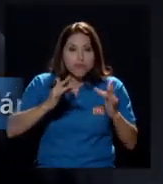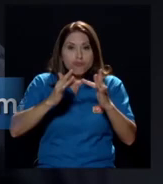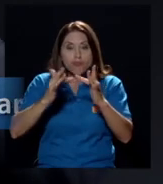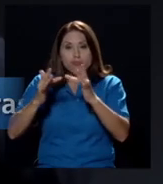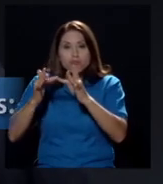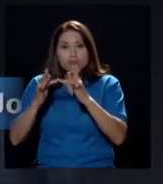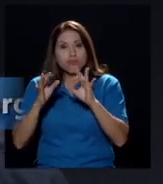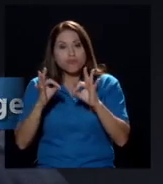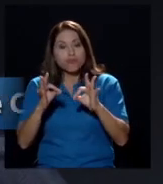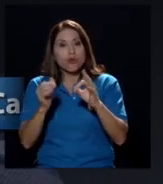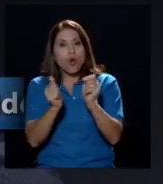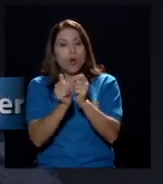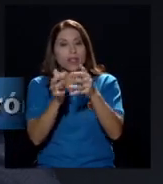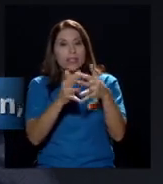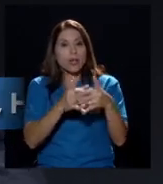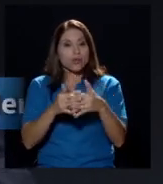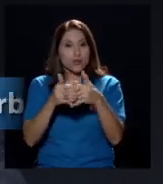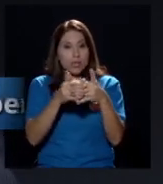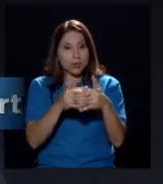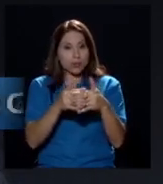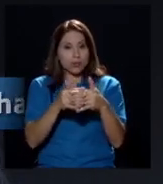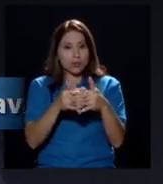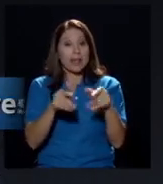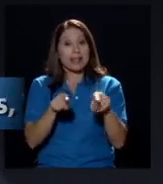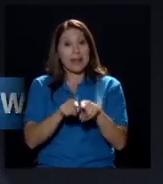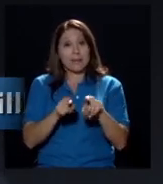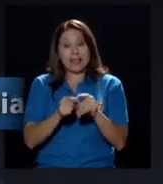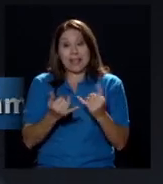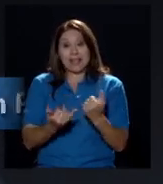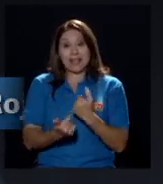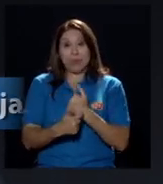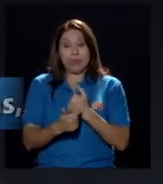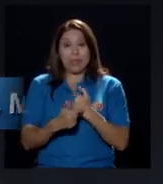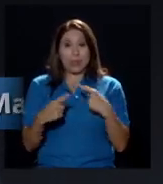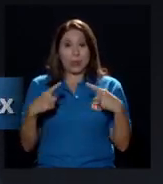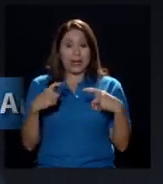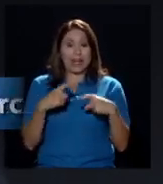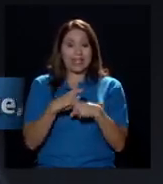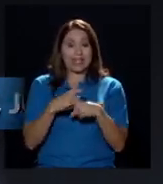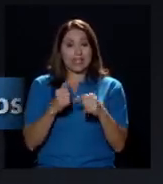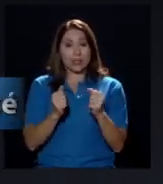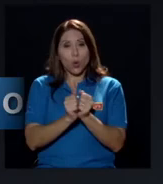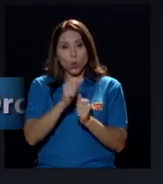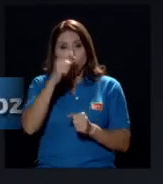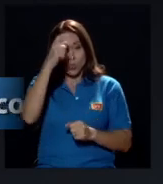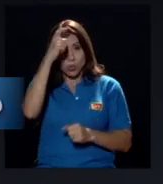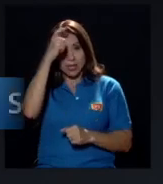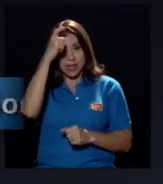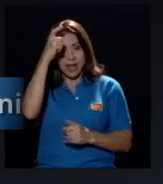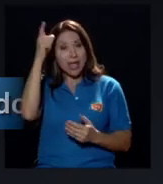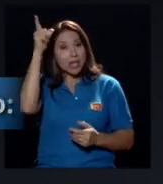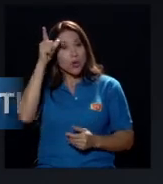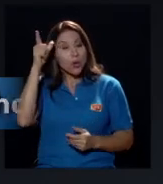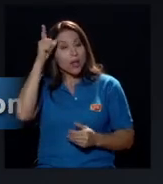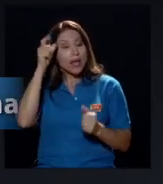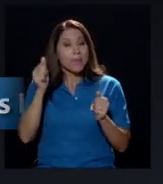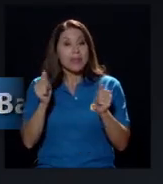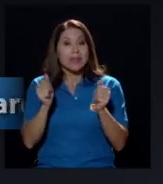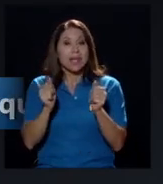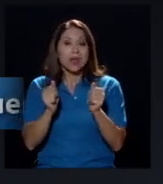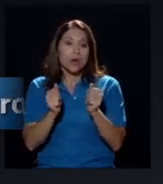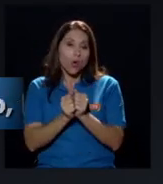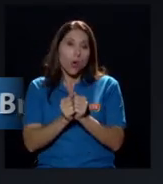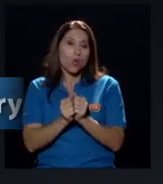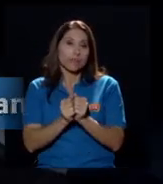en la crisis que en ese momento tenemos con Turquía y lógicamente como